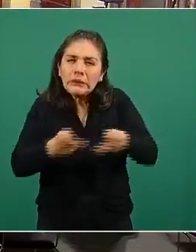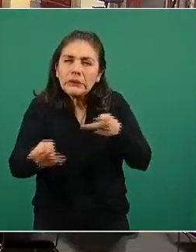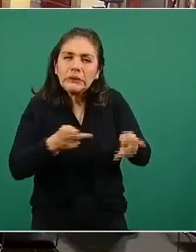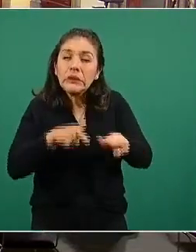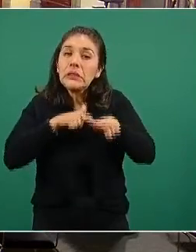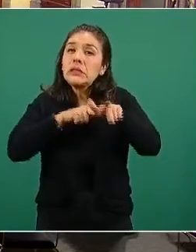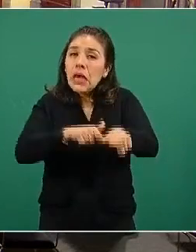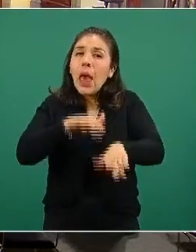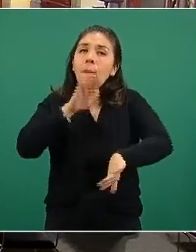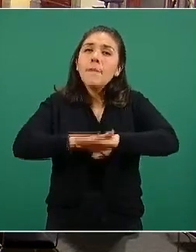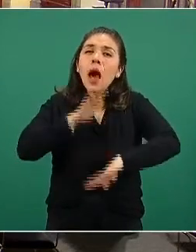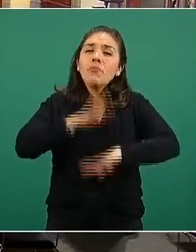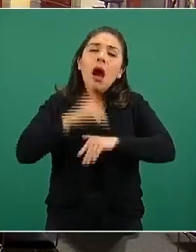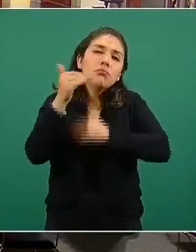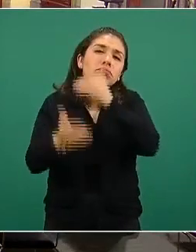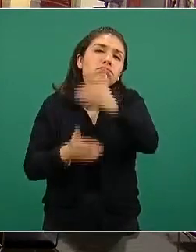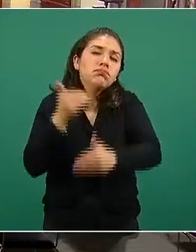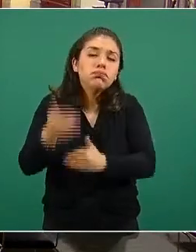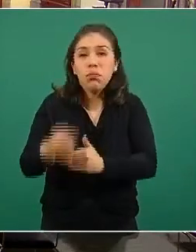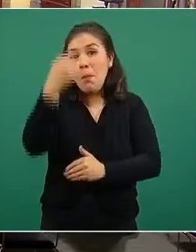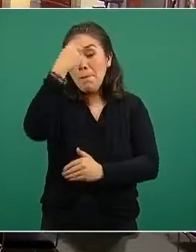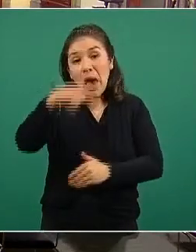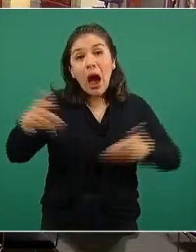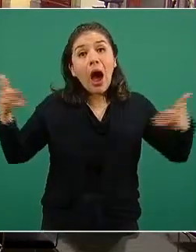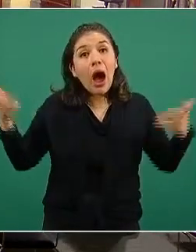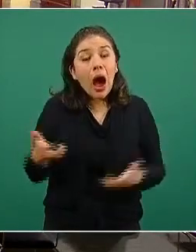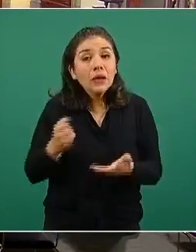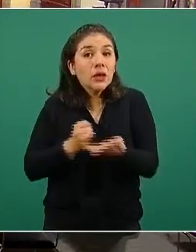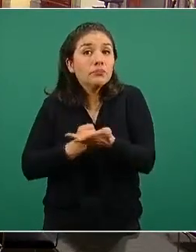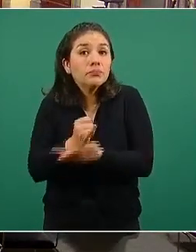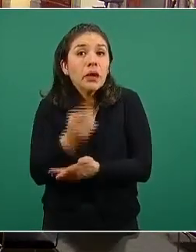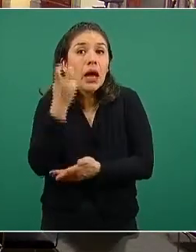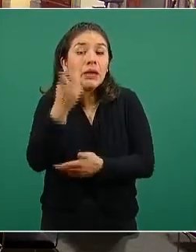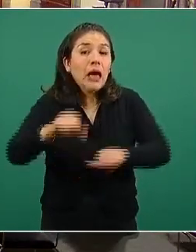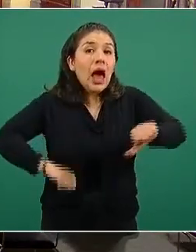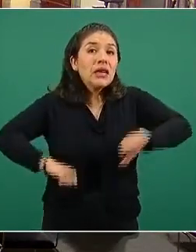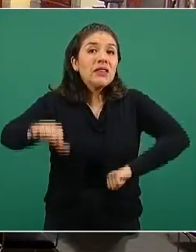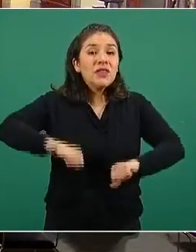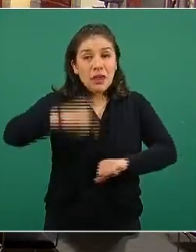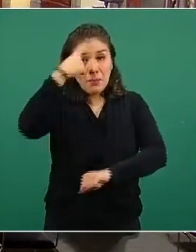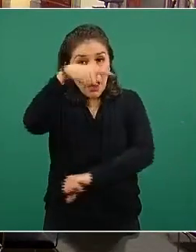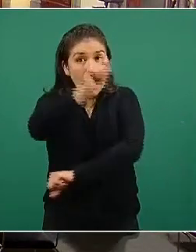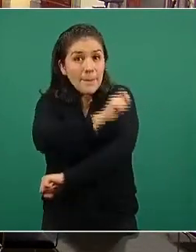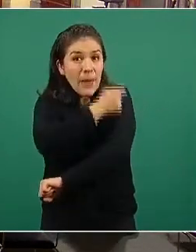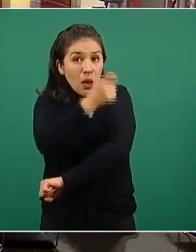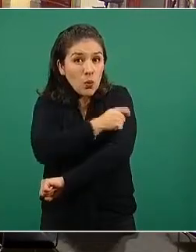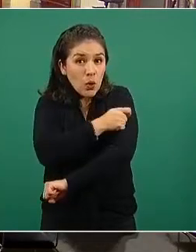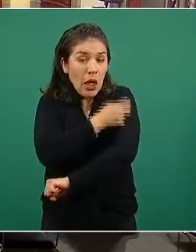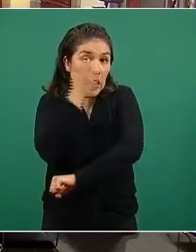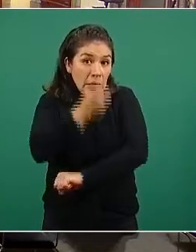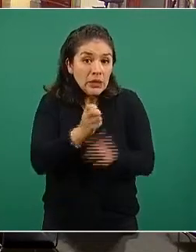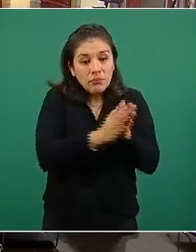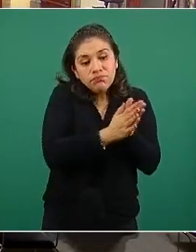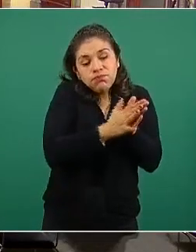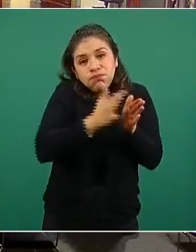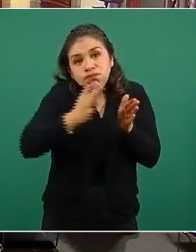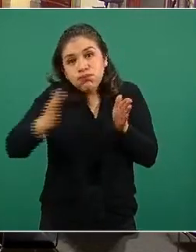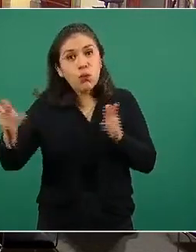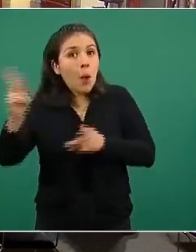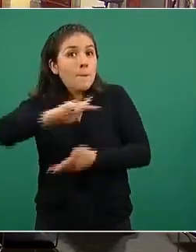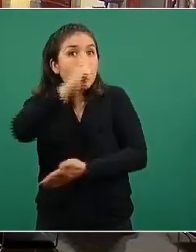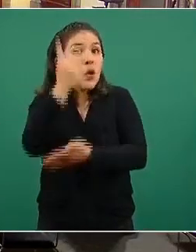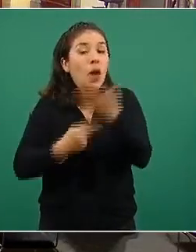se va a aplicar para efectos de esta jornada de vacunación. De todo este programa